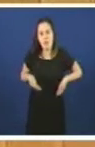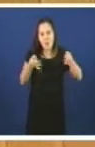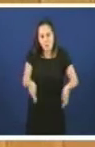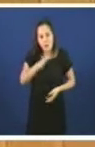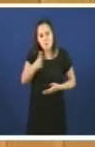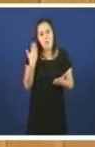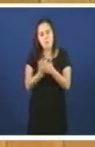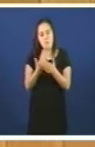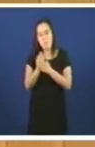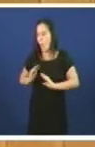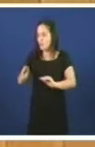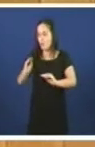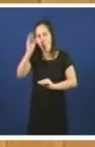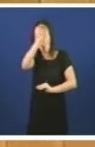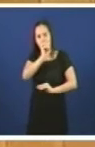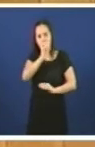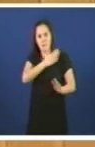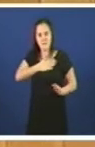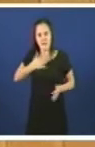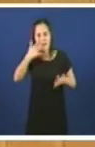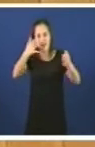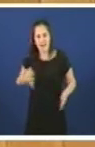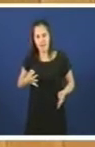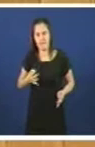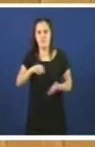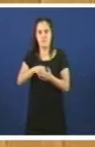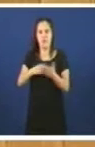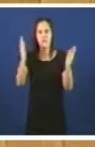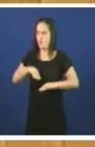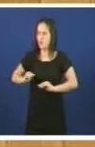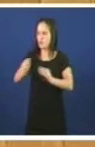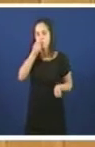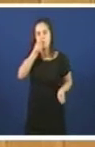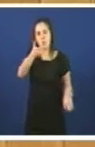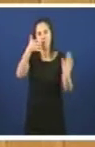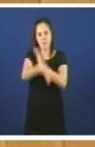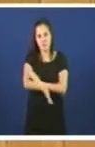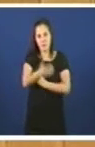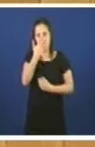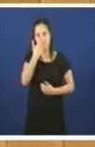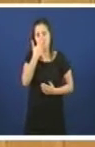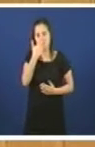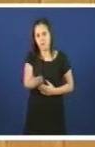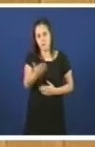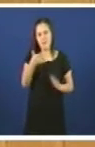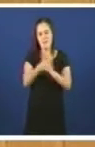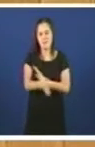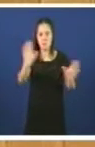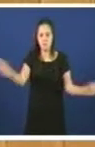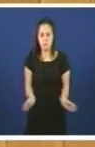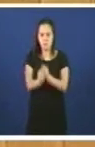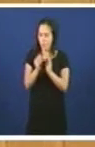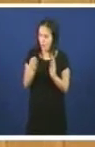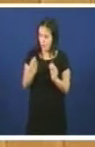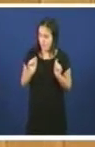realidade en verdade absoluta e incuestionable e finalmente acaba sempre na mesma conclusión que vimos esconditando dendo o inicio